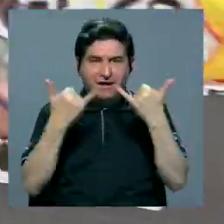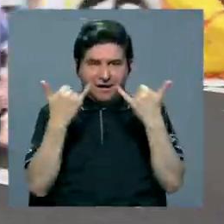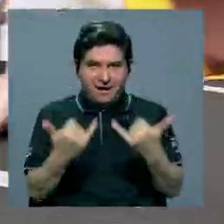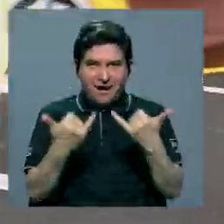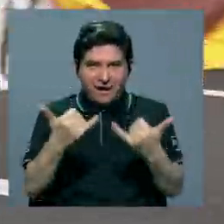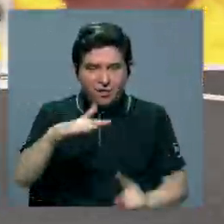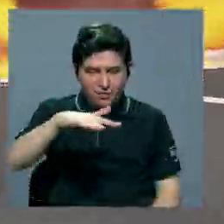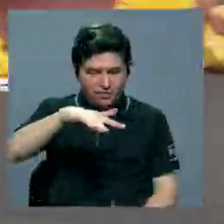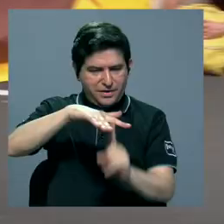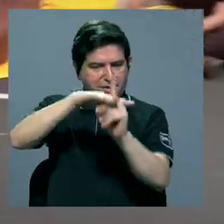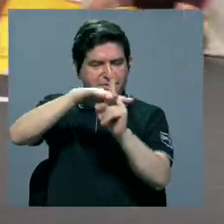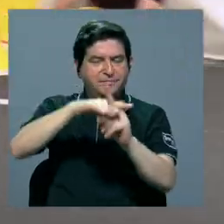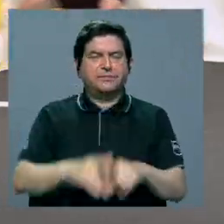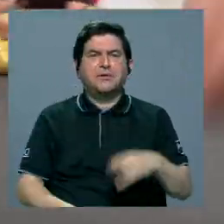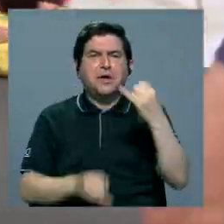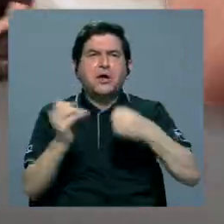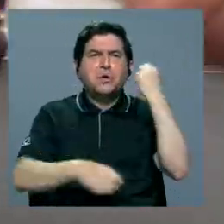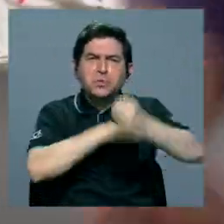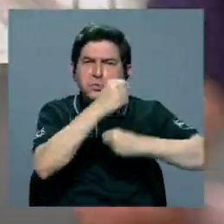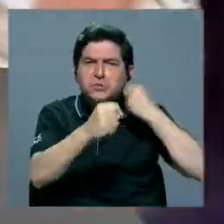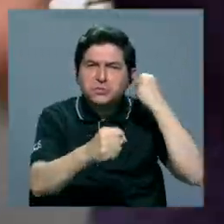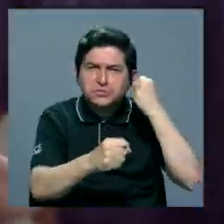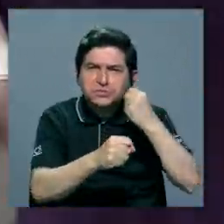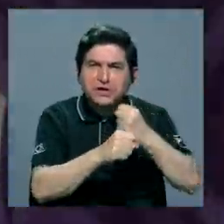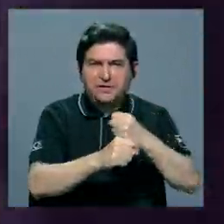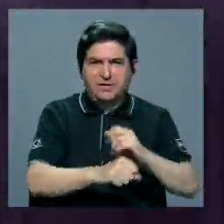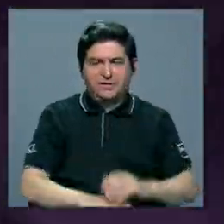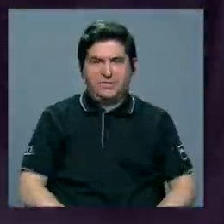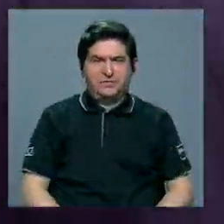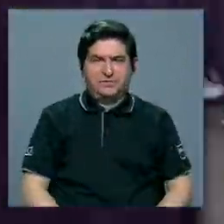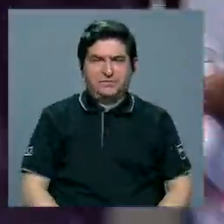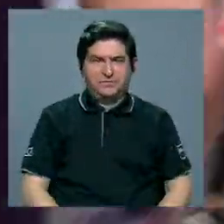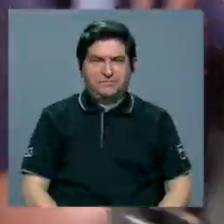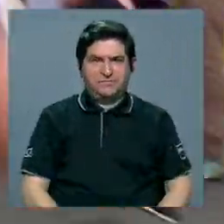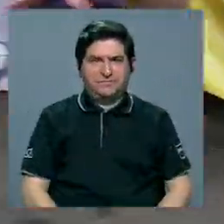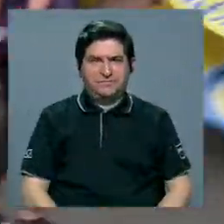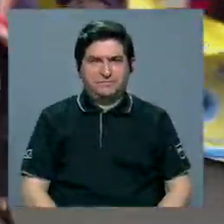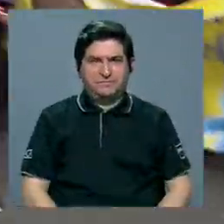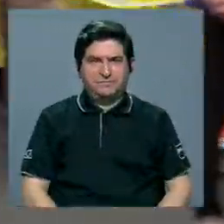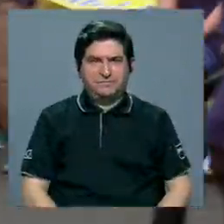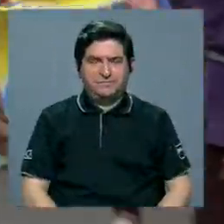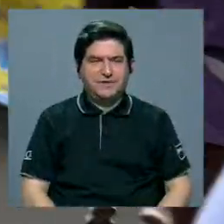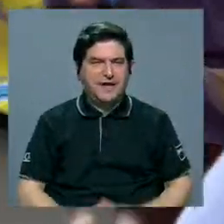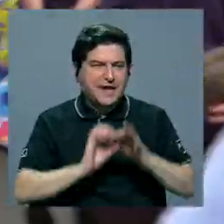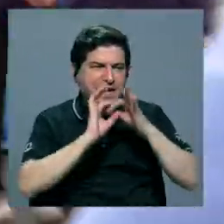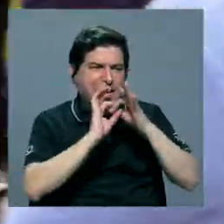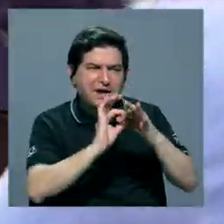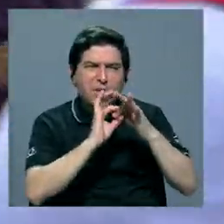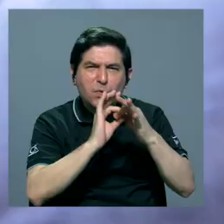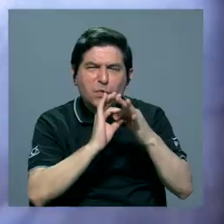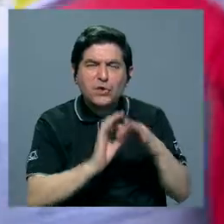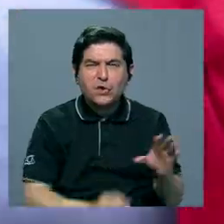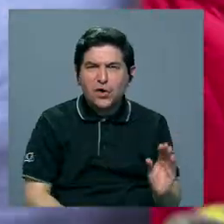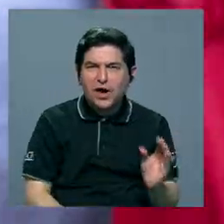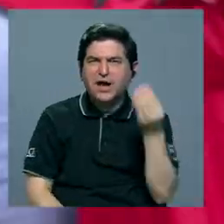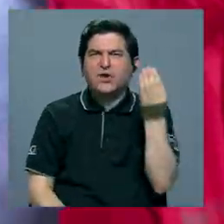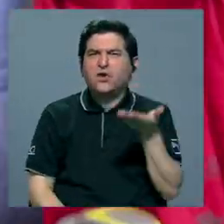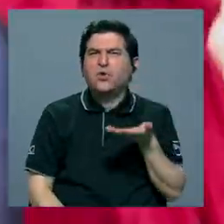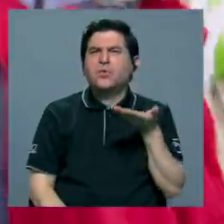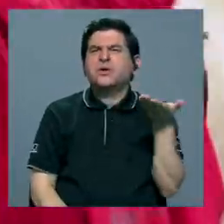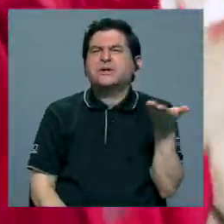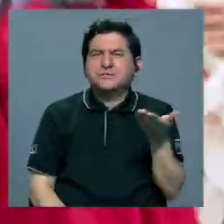aflorando en los últimos años Lo que genera arraigo en términos juveniles